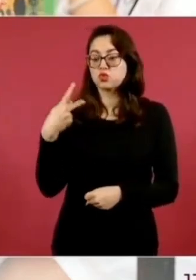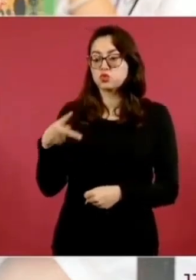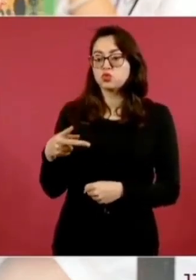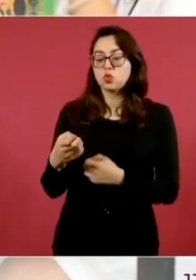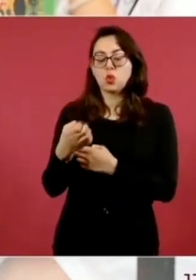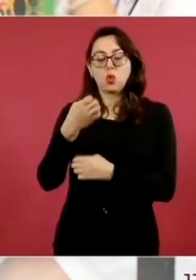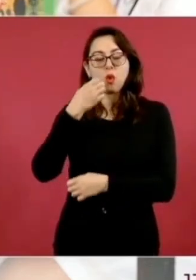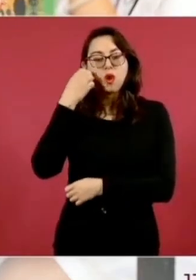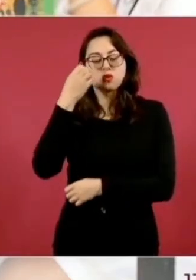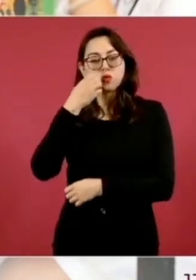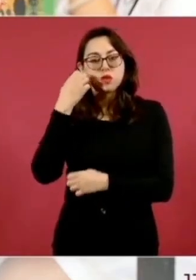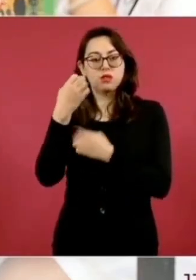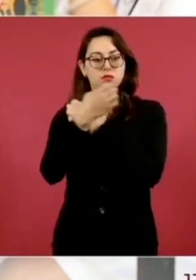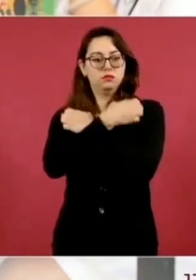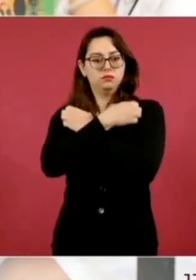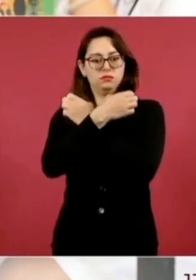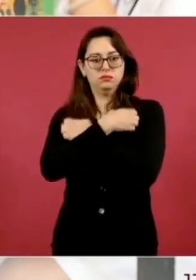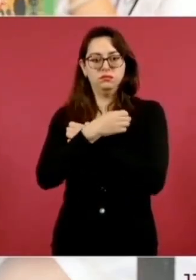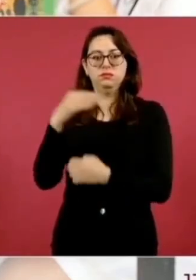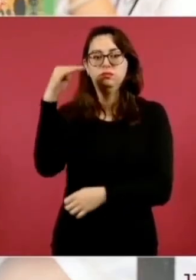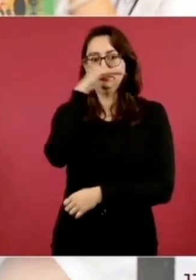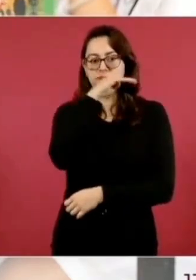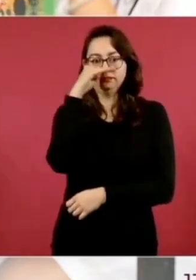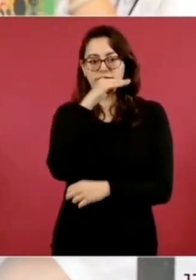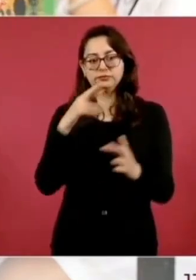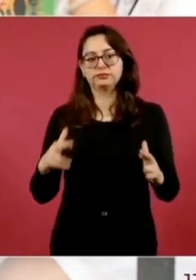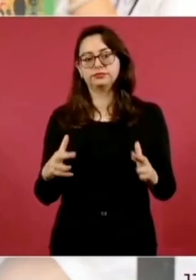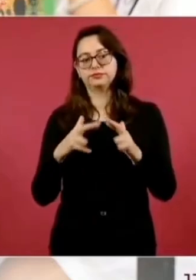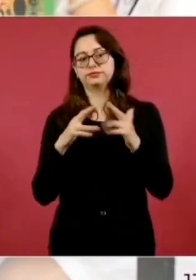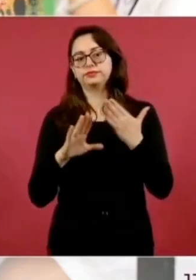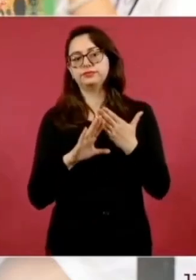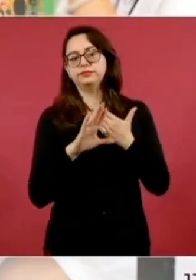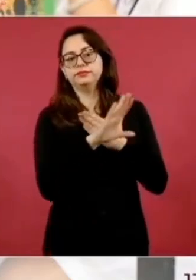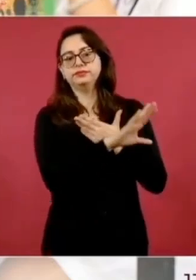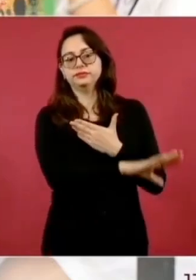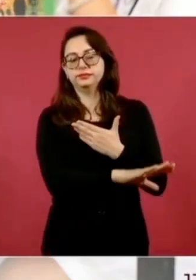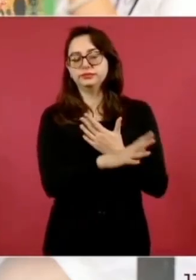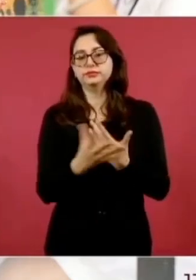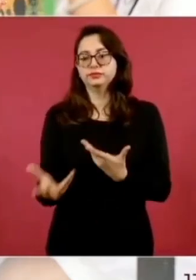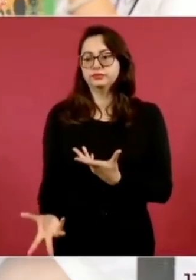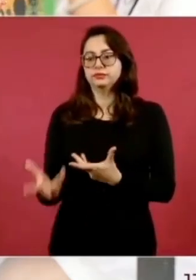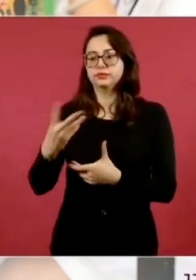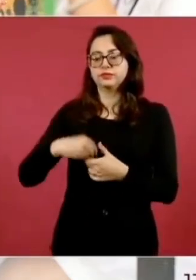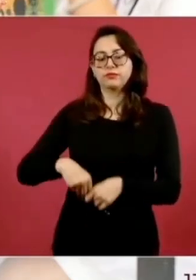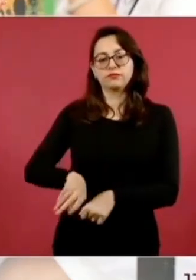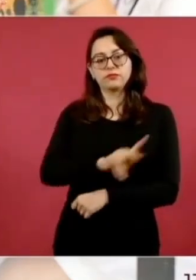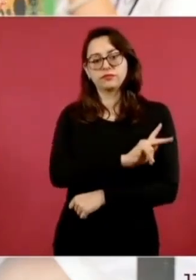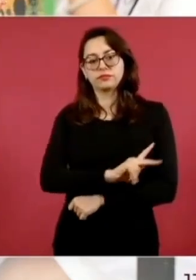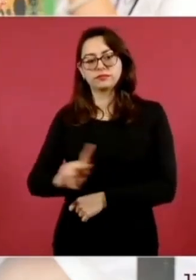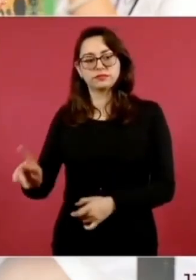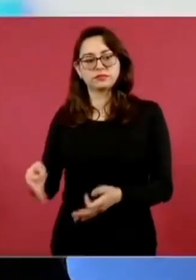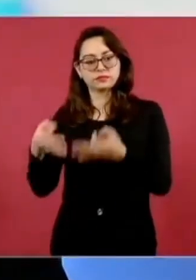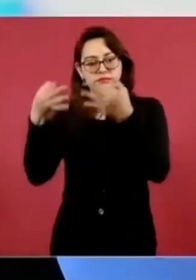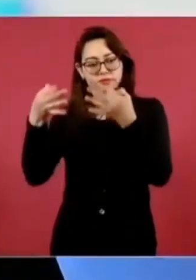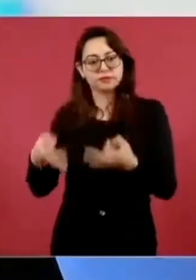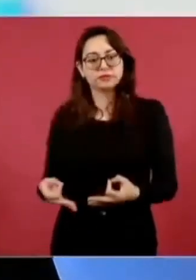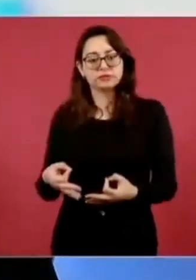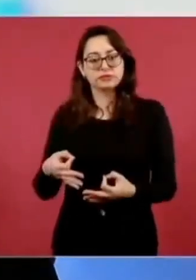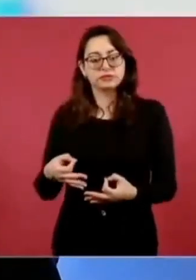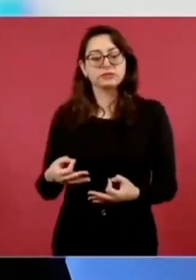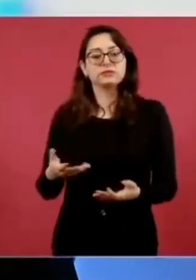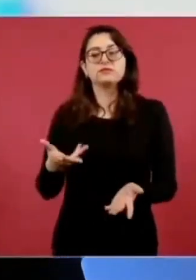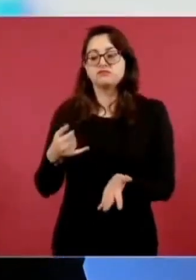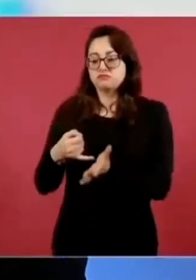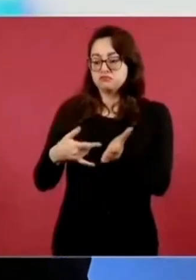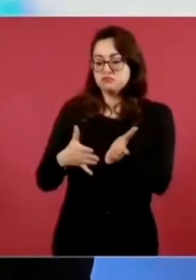gratuita, laica, inclusiva y universal. Programa editorial del Estado mexicano.